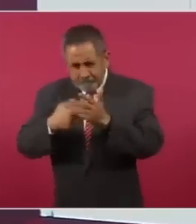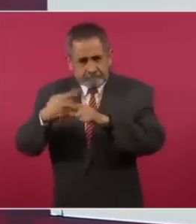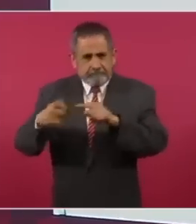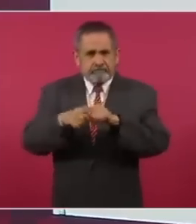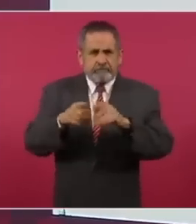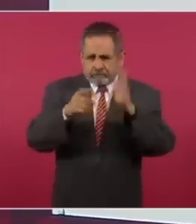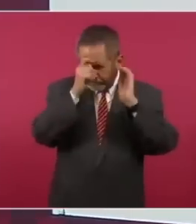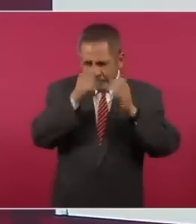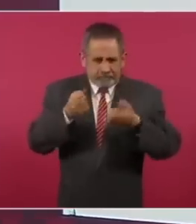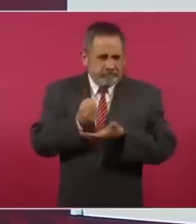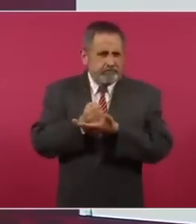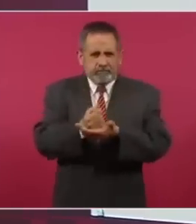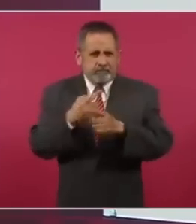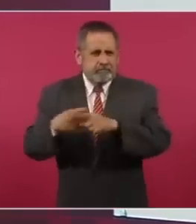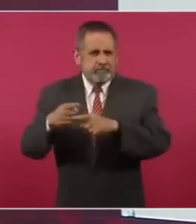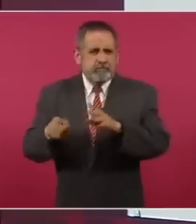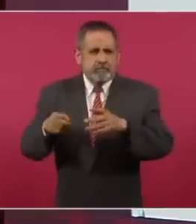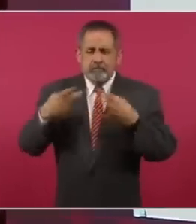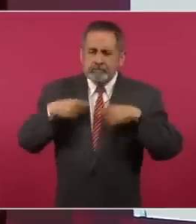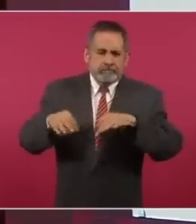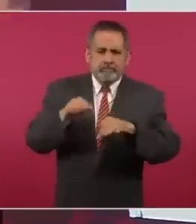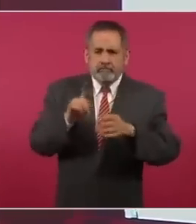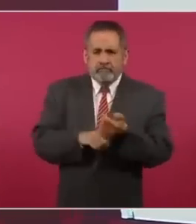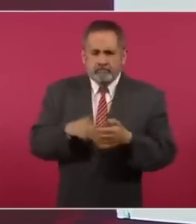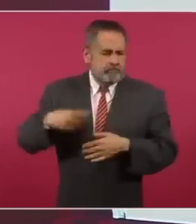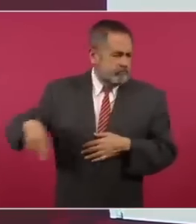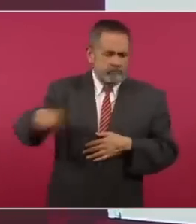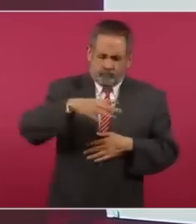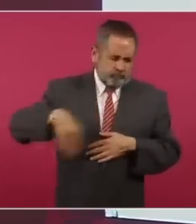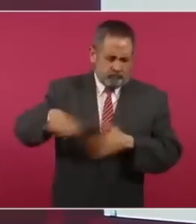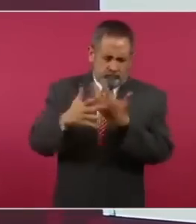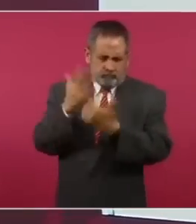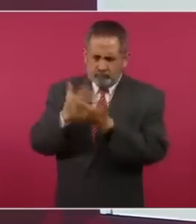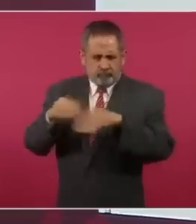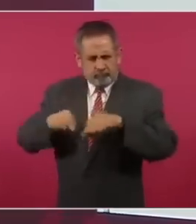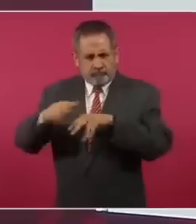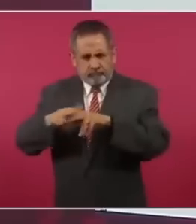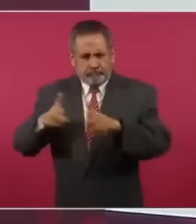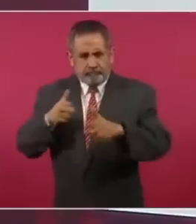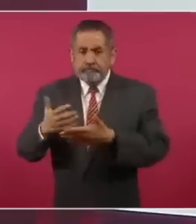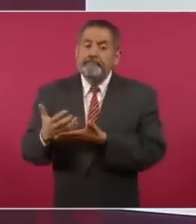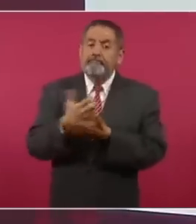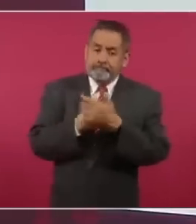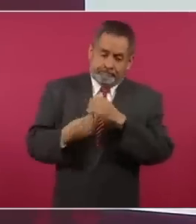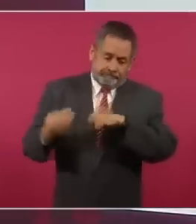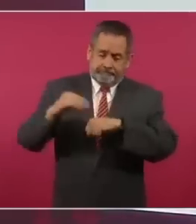choferes, obreros calificados y los obreros en general ya están ganando